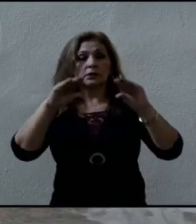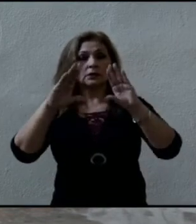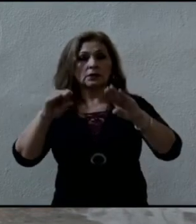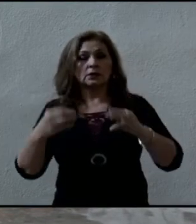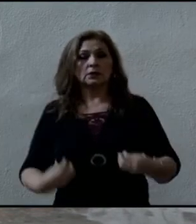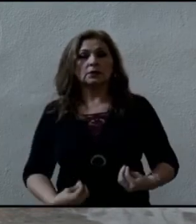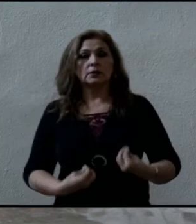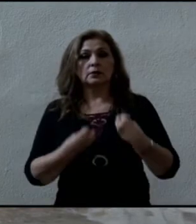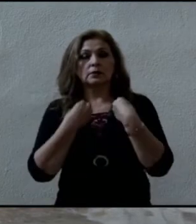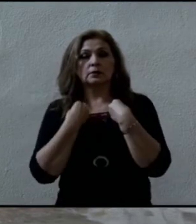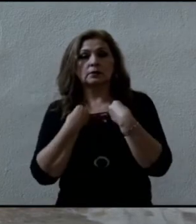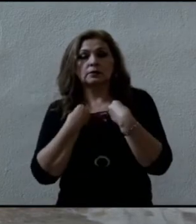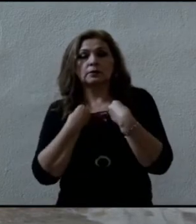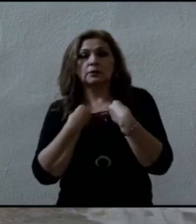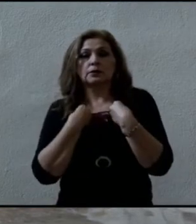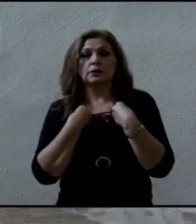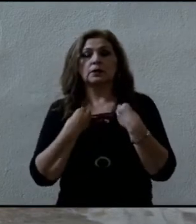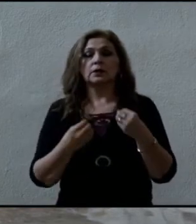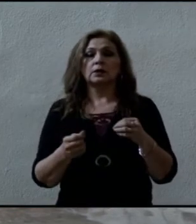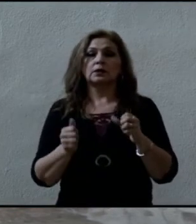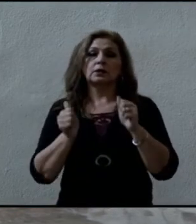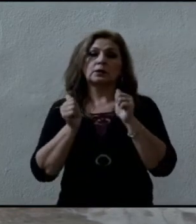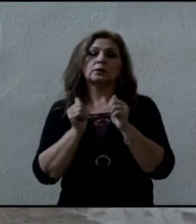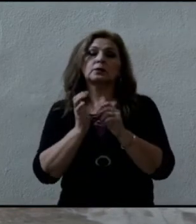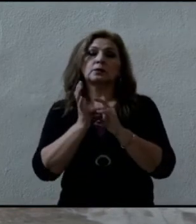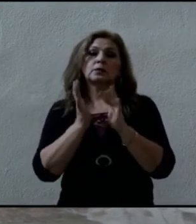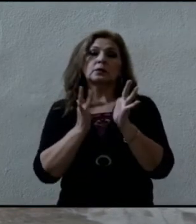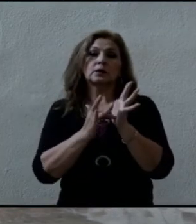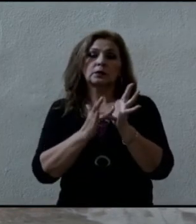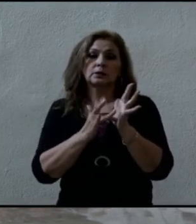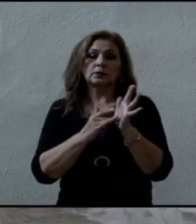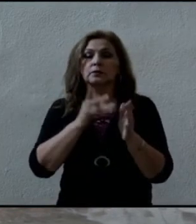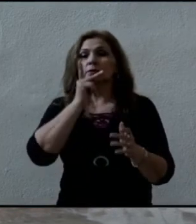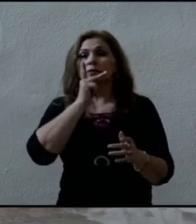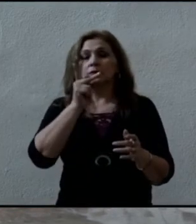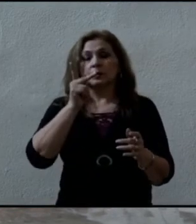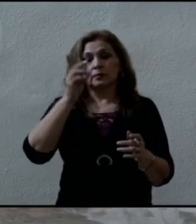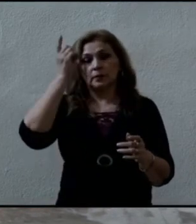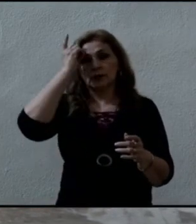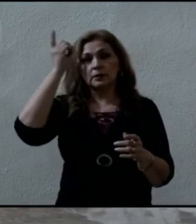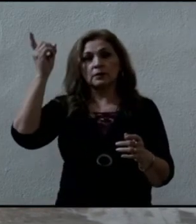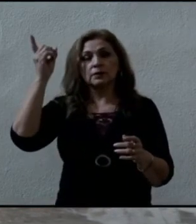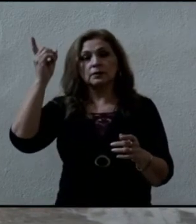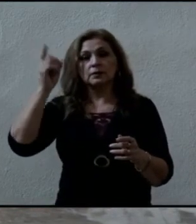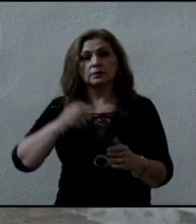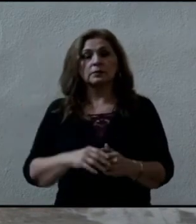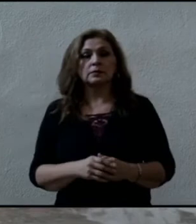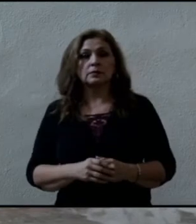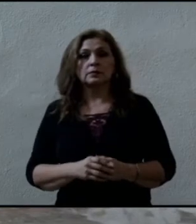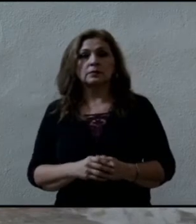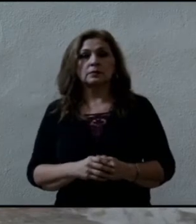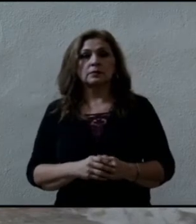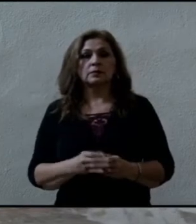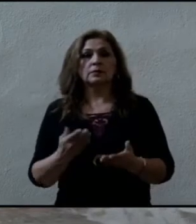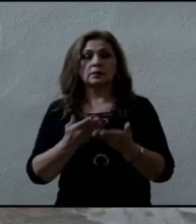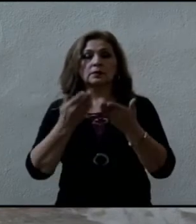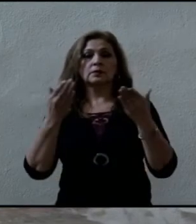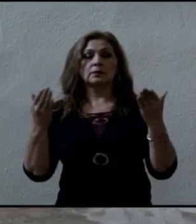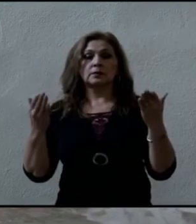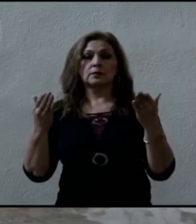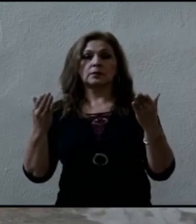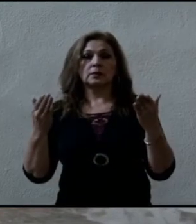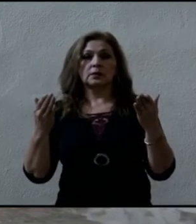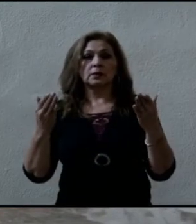no sólo con el discurso y con la palabra. Por ejemplo, el diácono Gabriel será ordenado